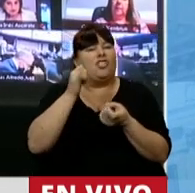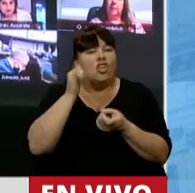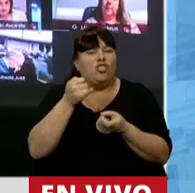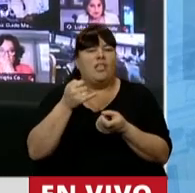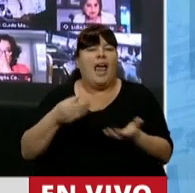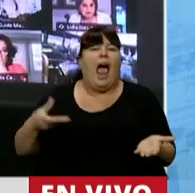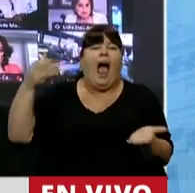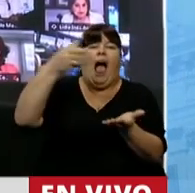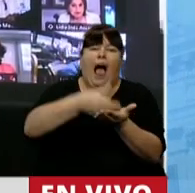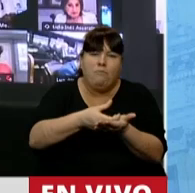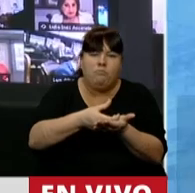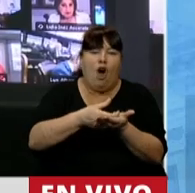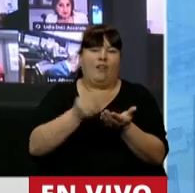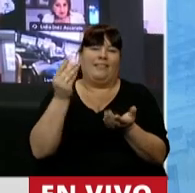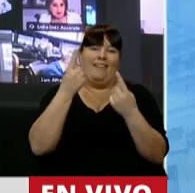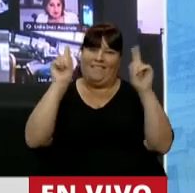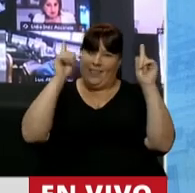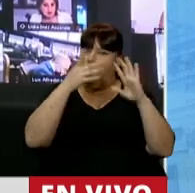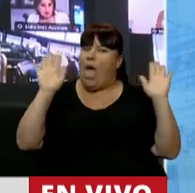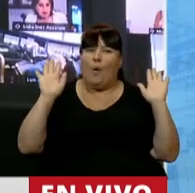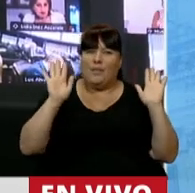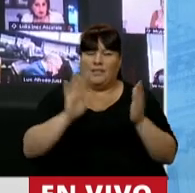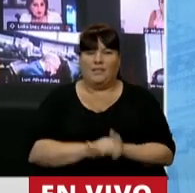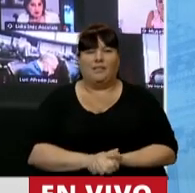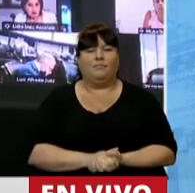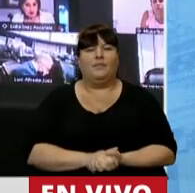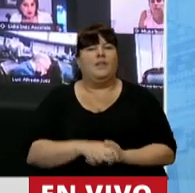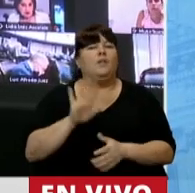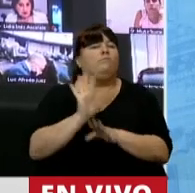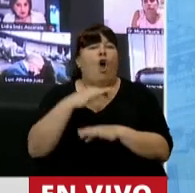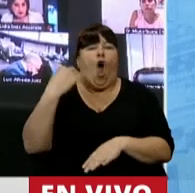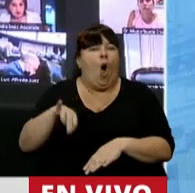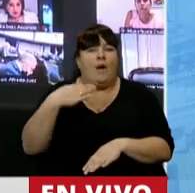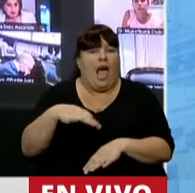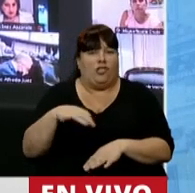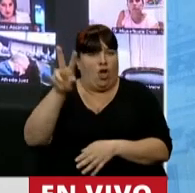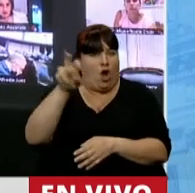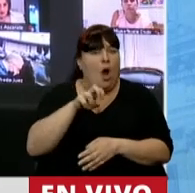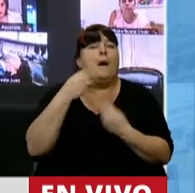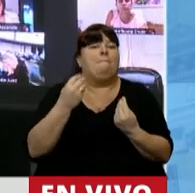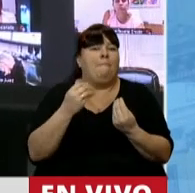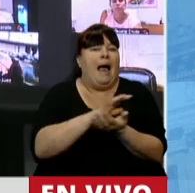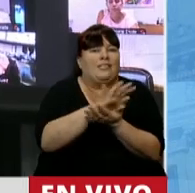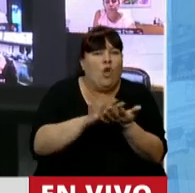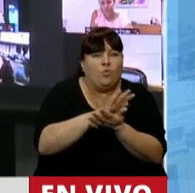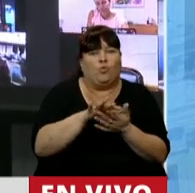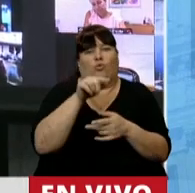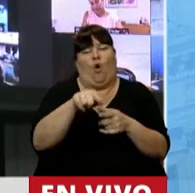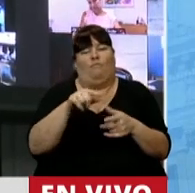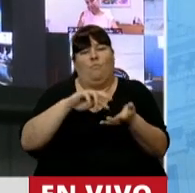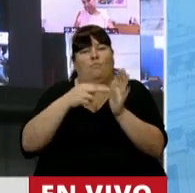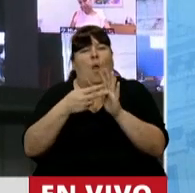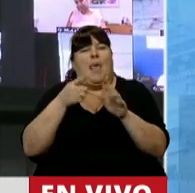generar un aporte extraordinario, excepcional y de carácter obligatorio para poder morigerar esos